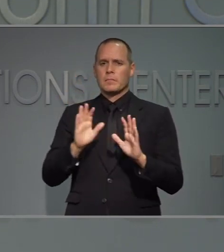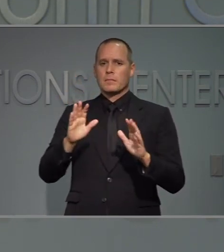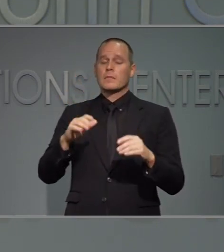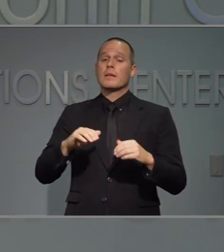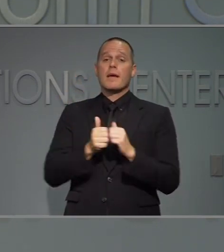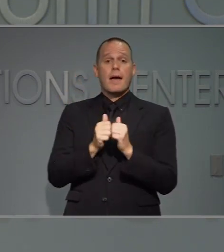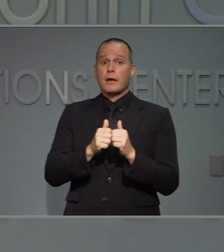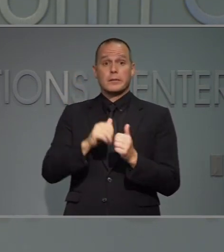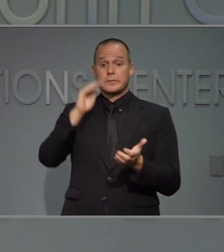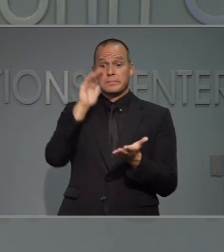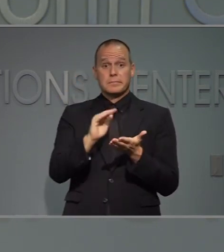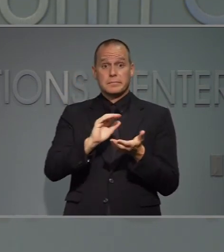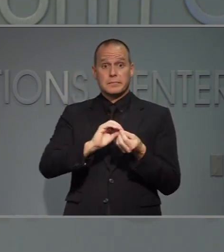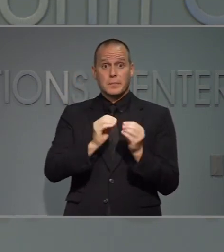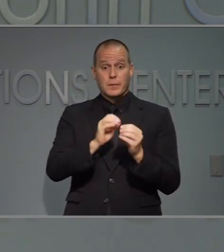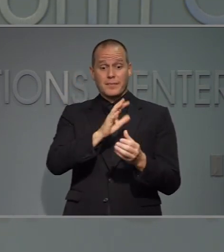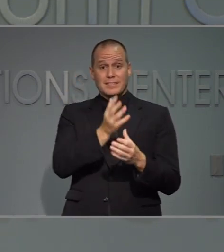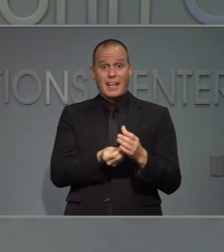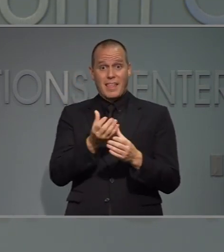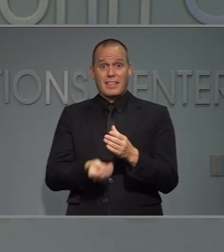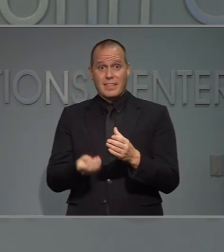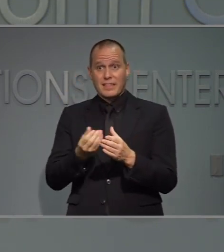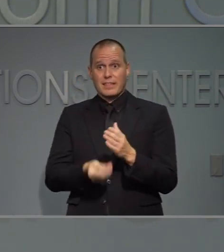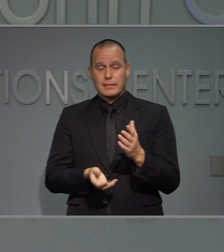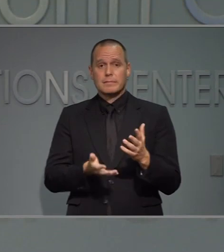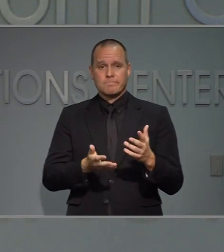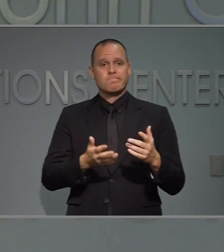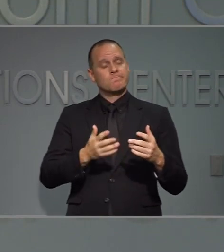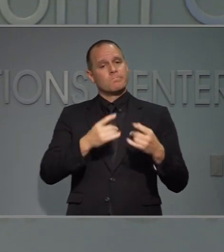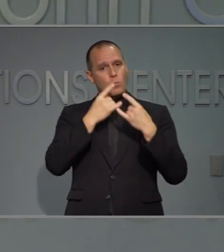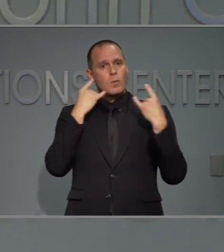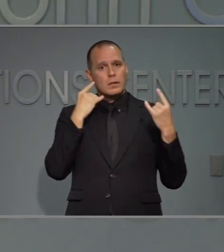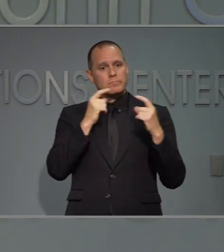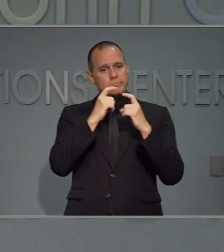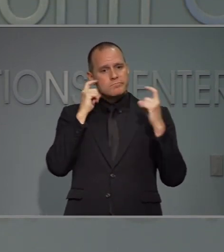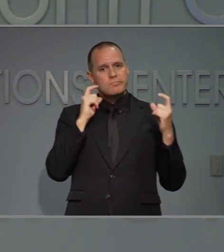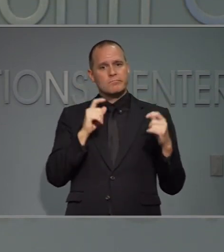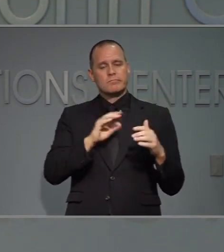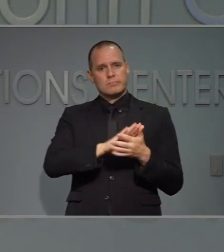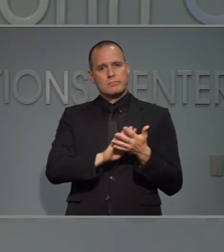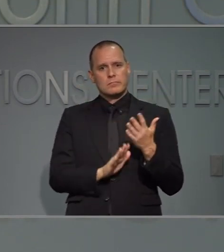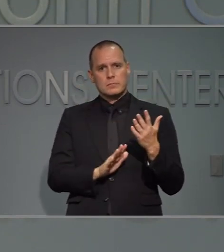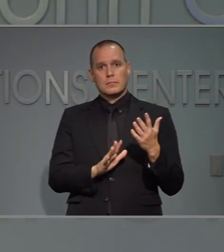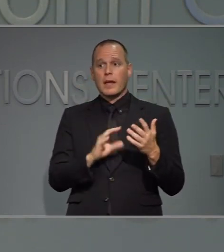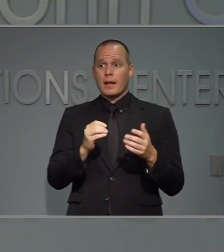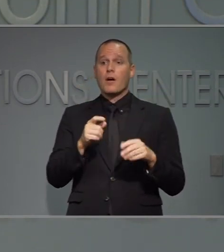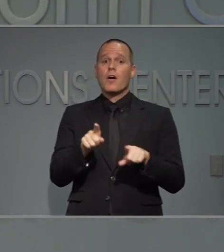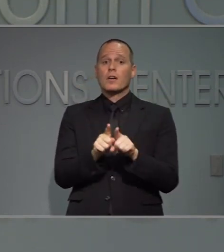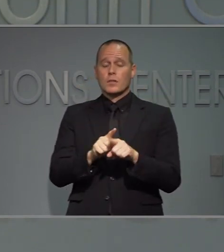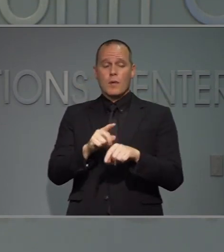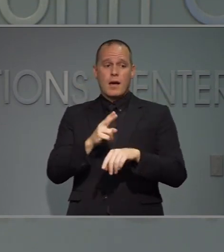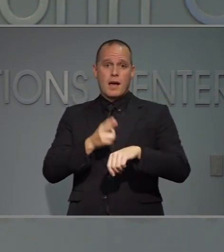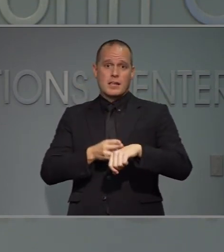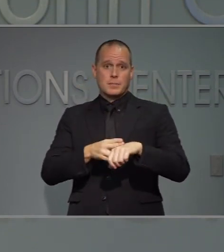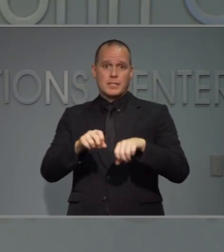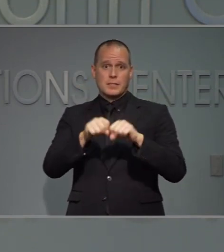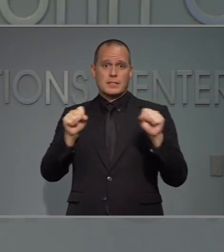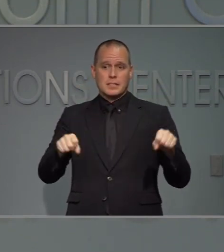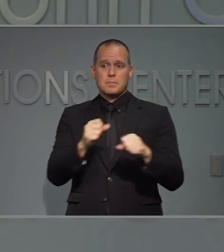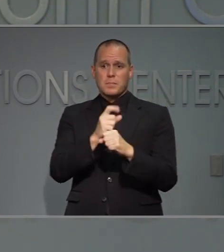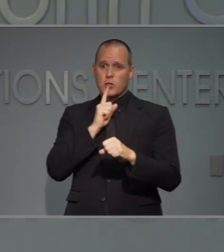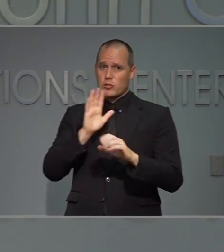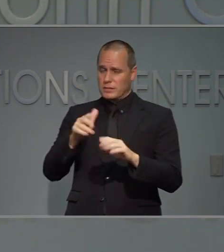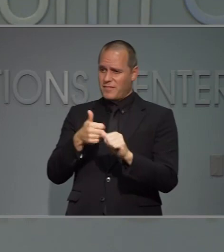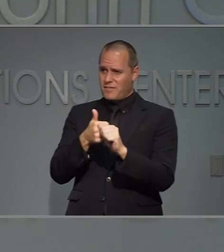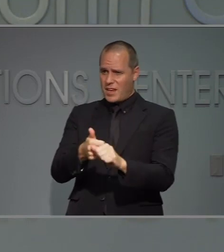reducir el número de fallecimientos reduciendo la propagación, pero también mejorando el tratamiento cerciorándonos